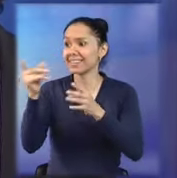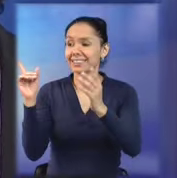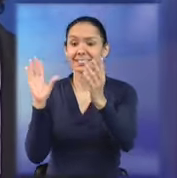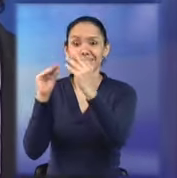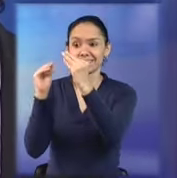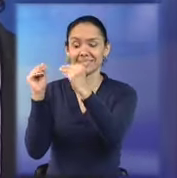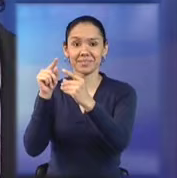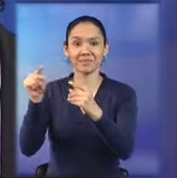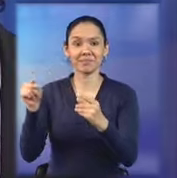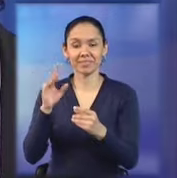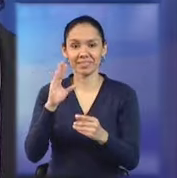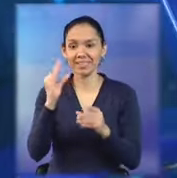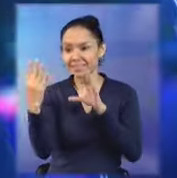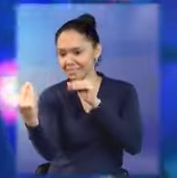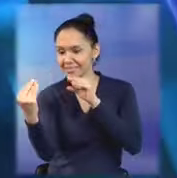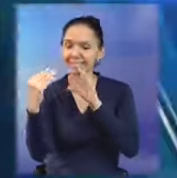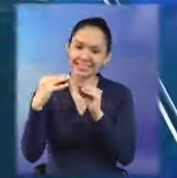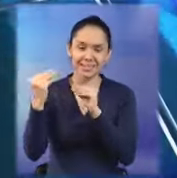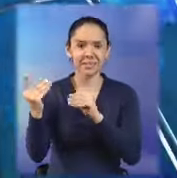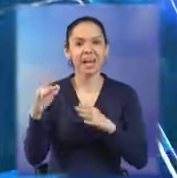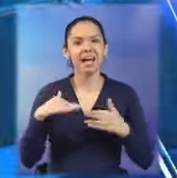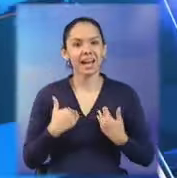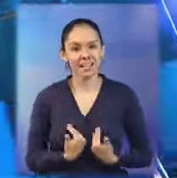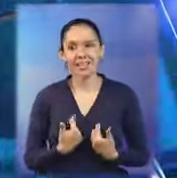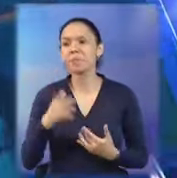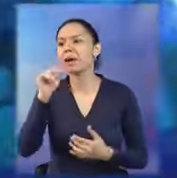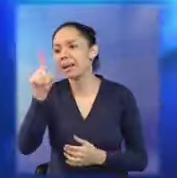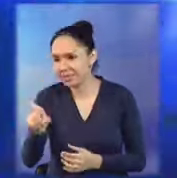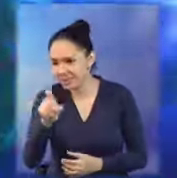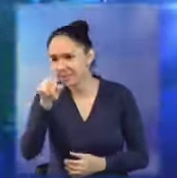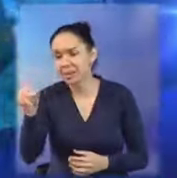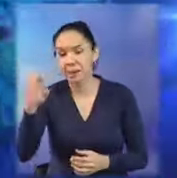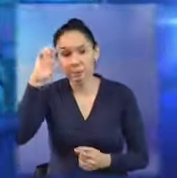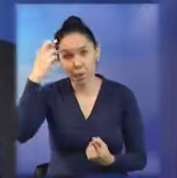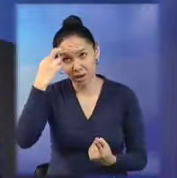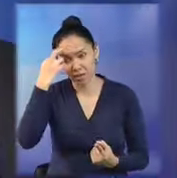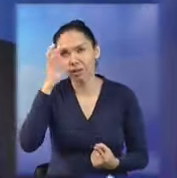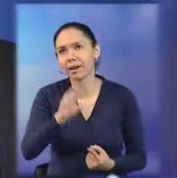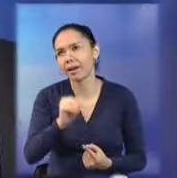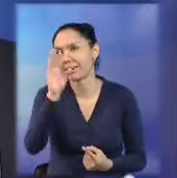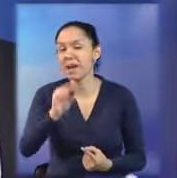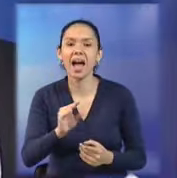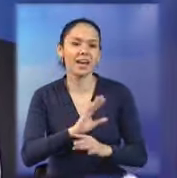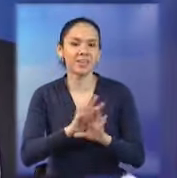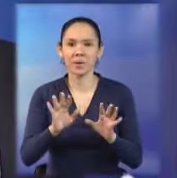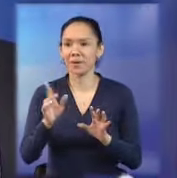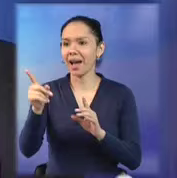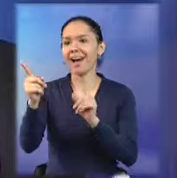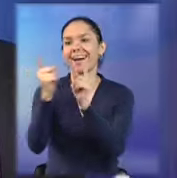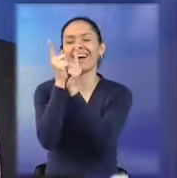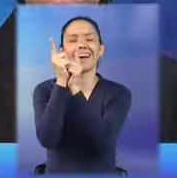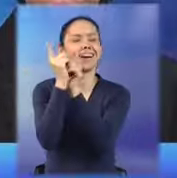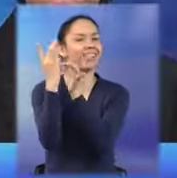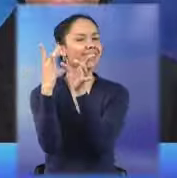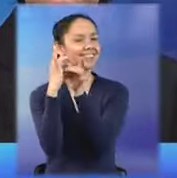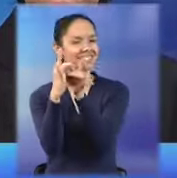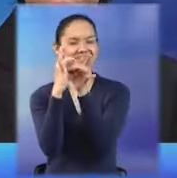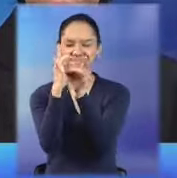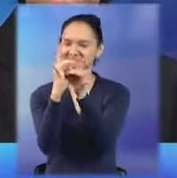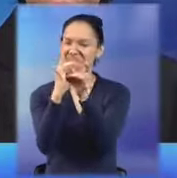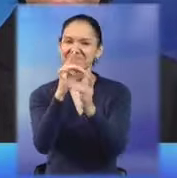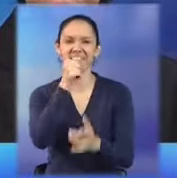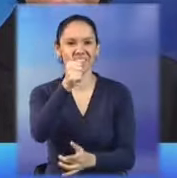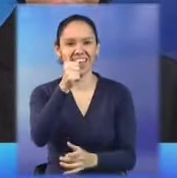El connotado comunicador. Cansado de entrevistar a cuanto político había. Encontró a su media naranja. Sí,